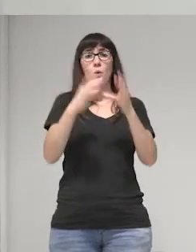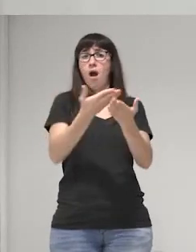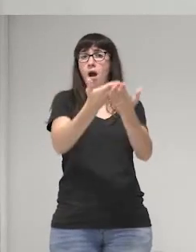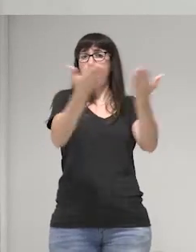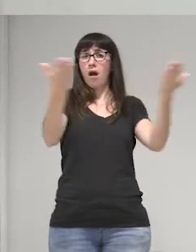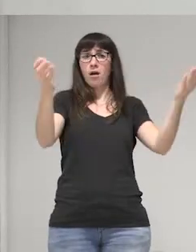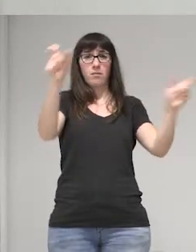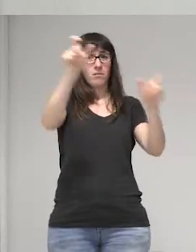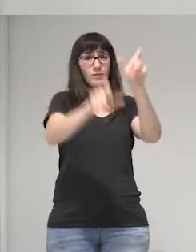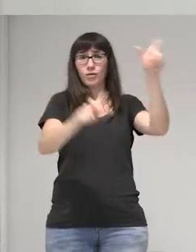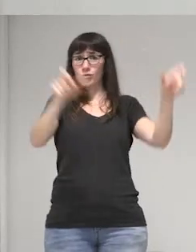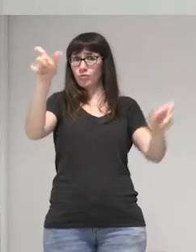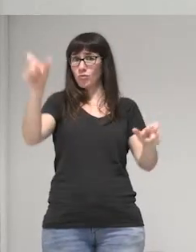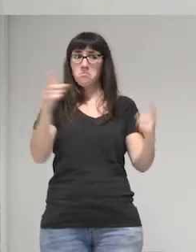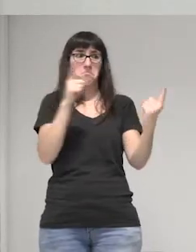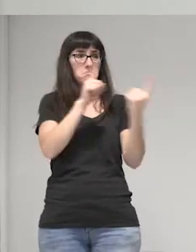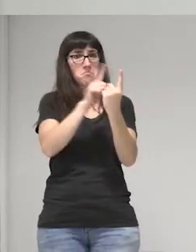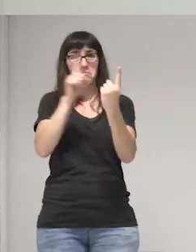personas